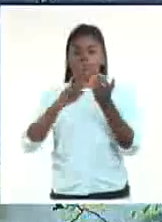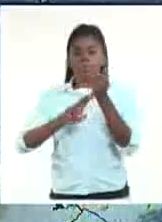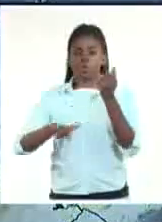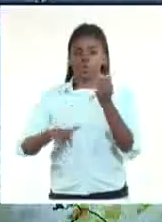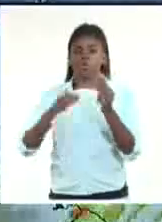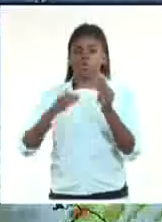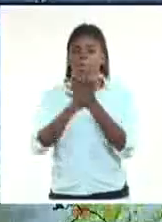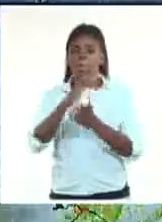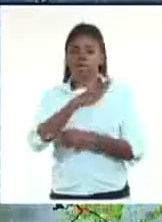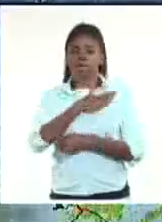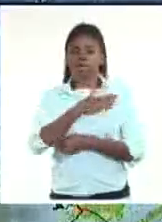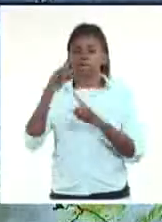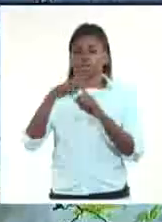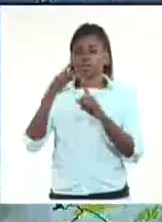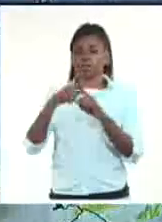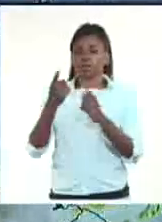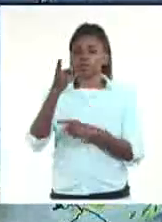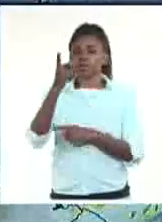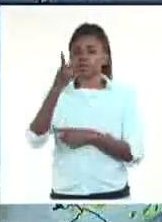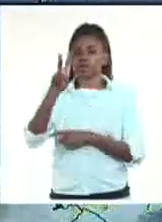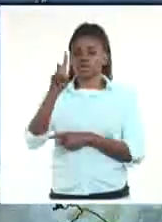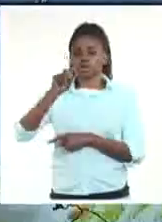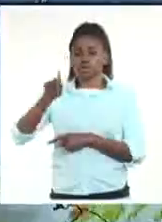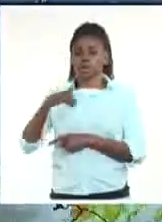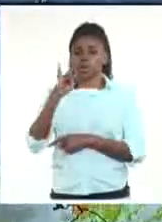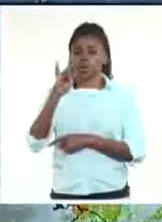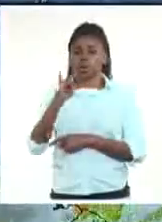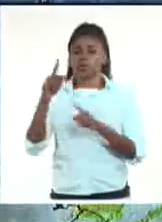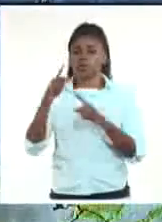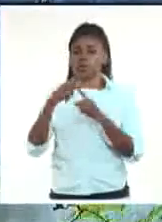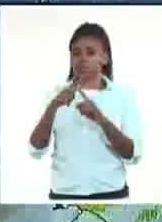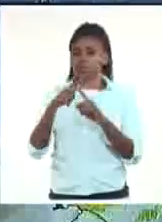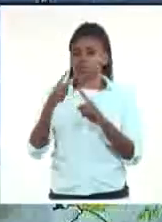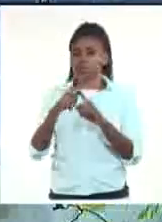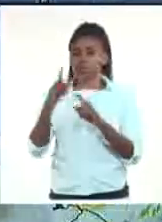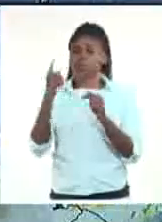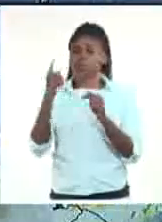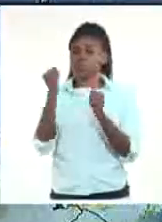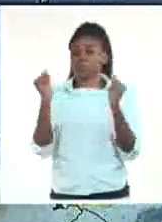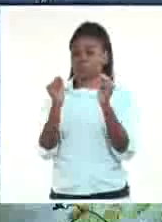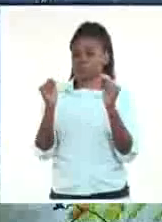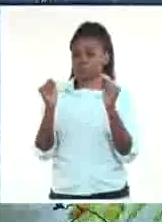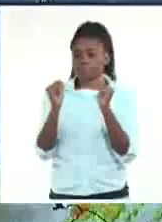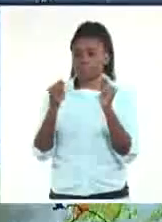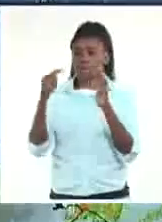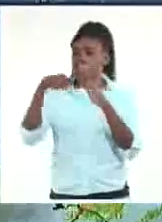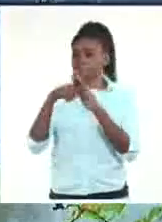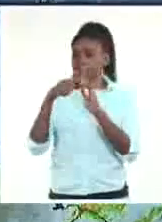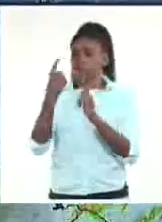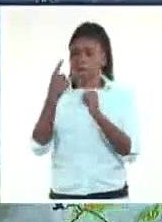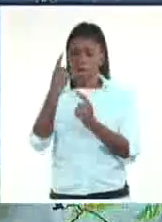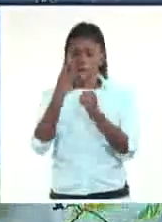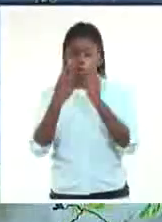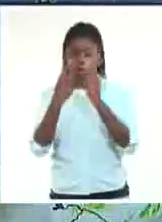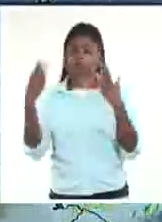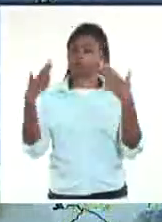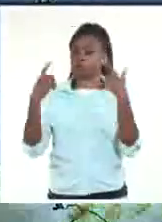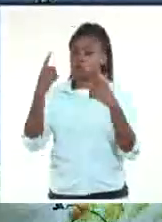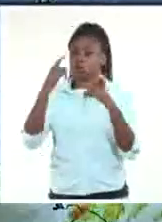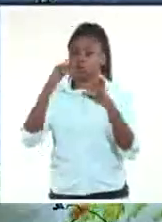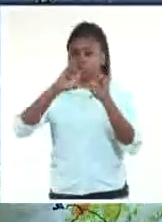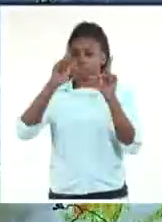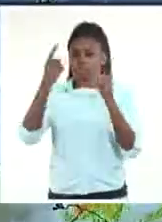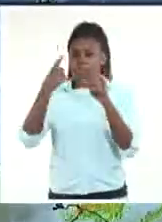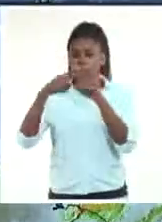valor de temperatura de 12,9 grados Celsius, así que la temperatura muy fría en los interiores, algo más cálida en el resto del